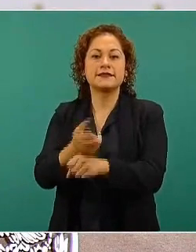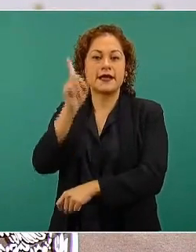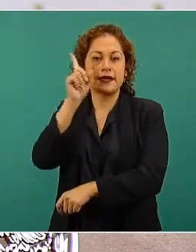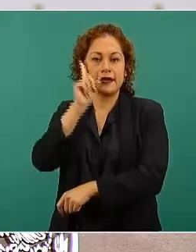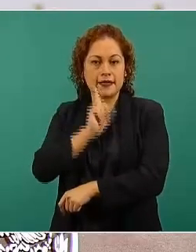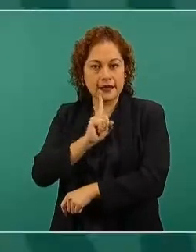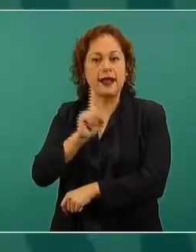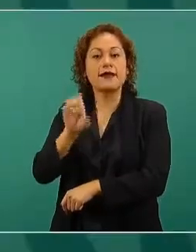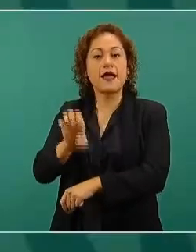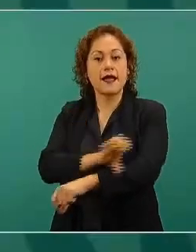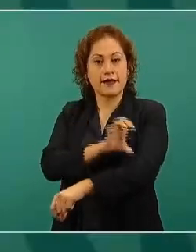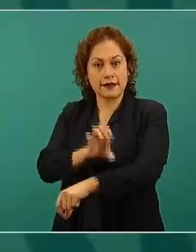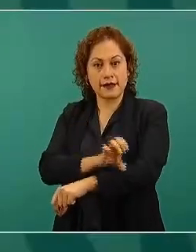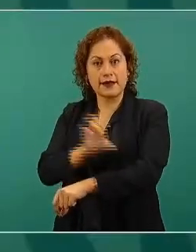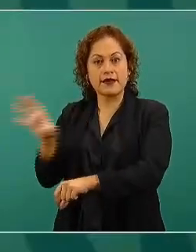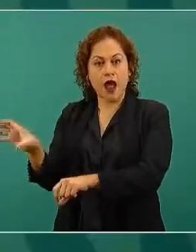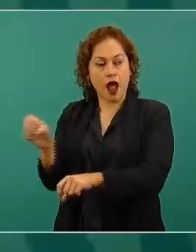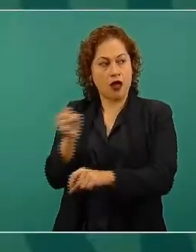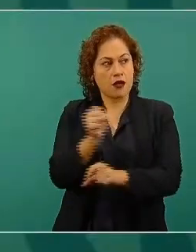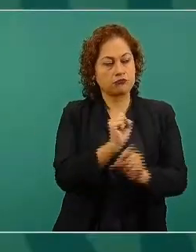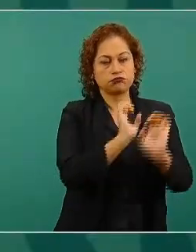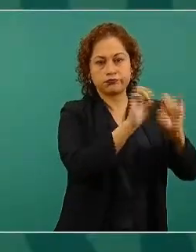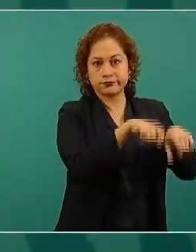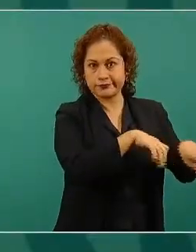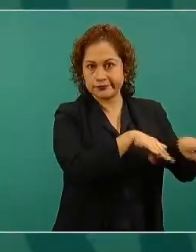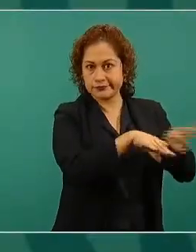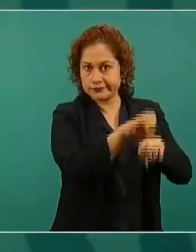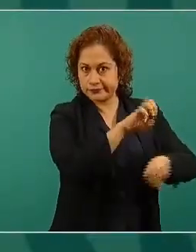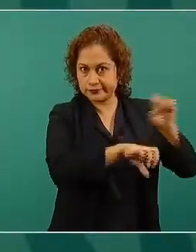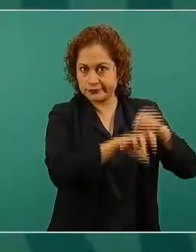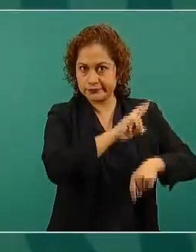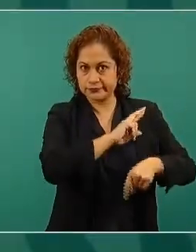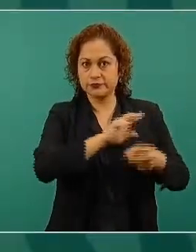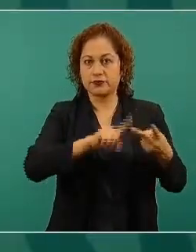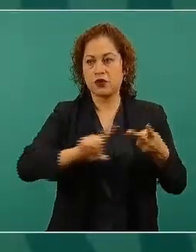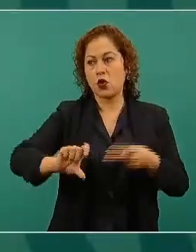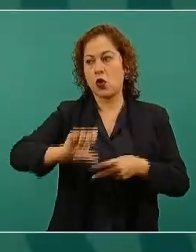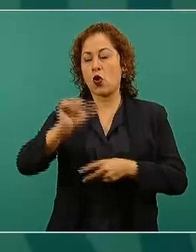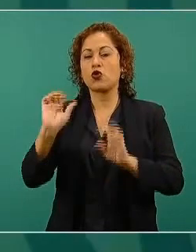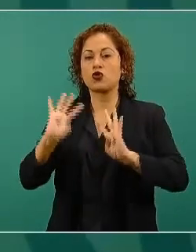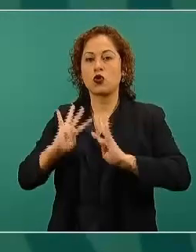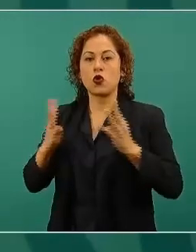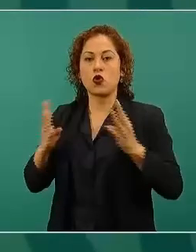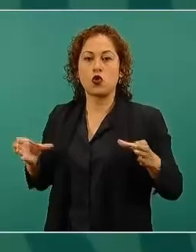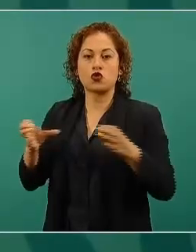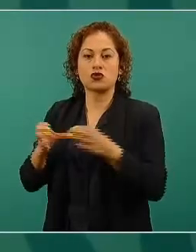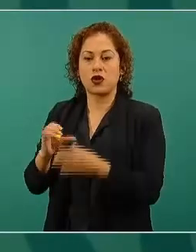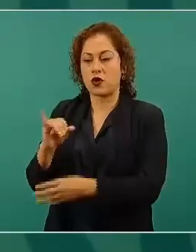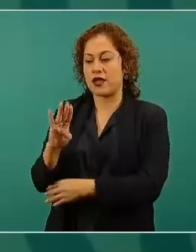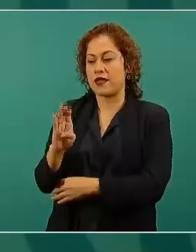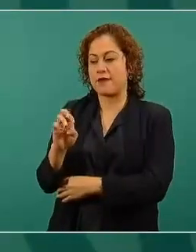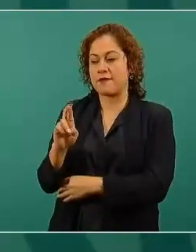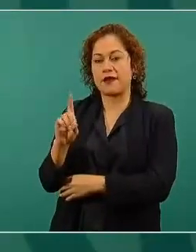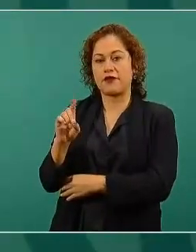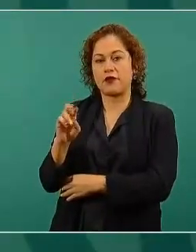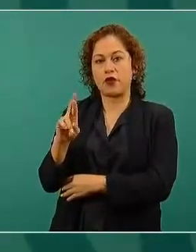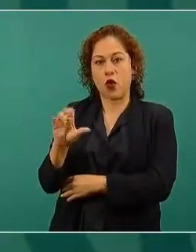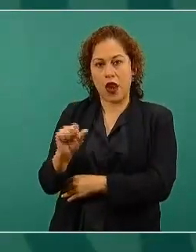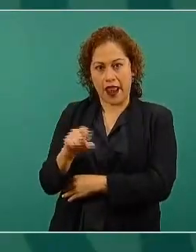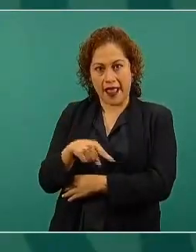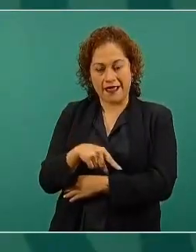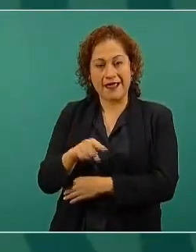se llevaron al Consejo de Administración de Iberdrola, al expresidente Calderón,